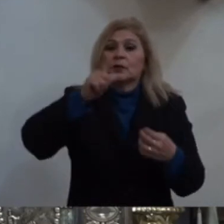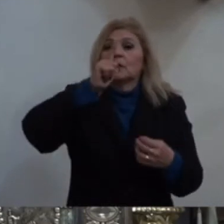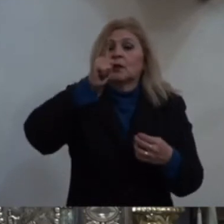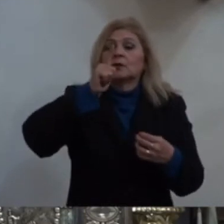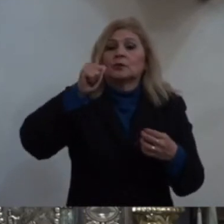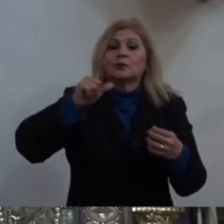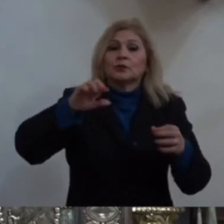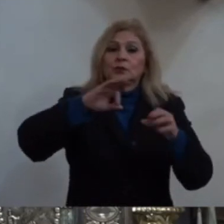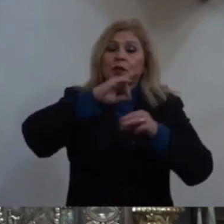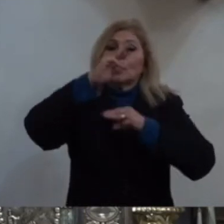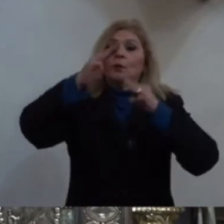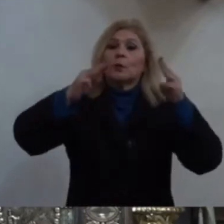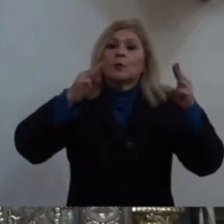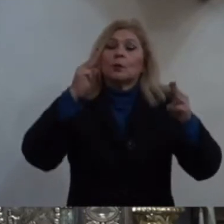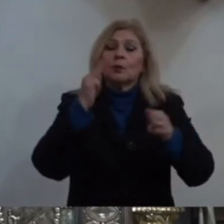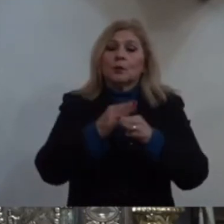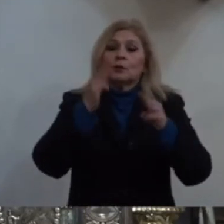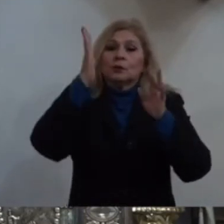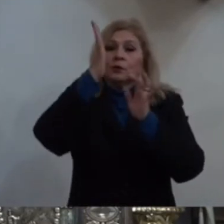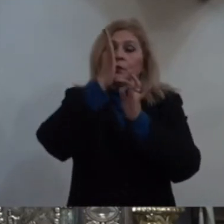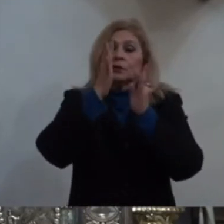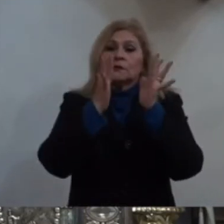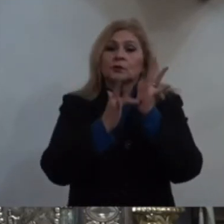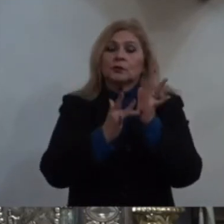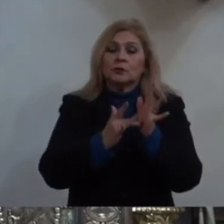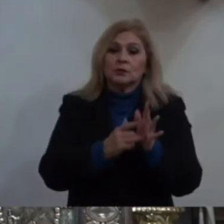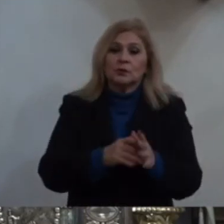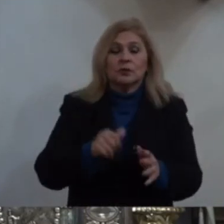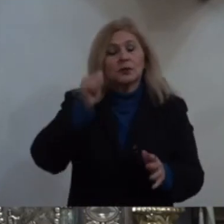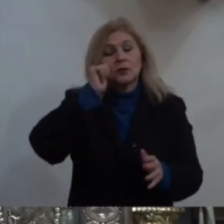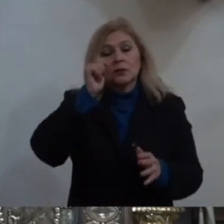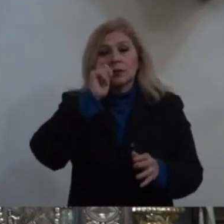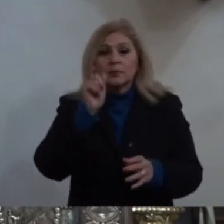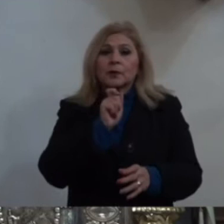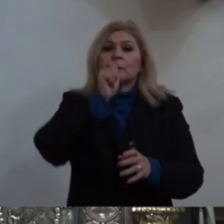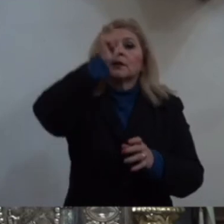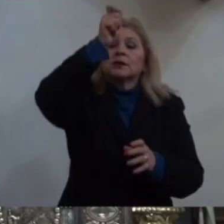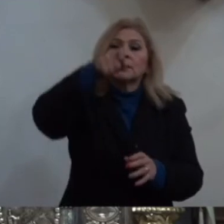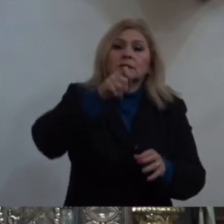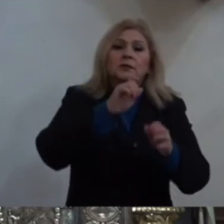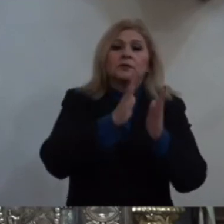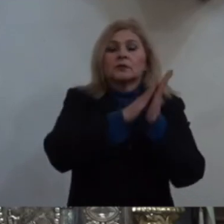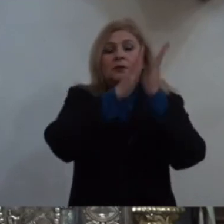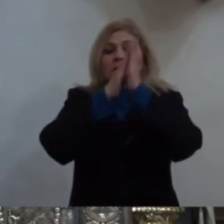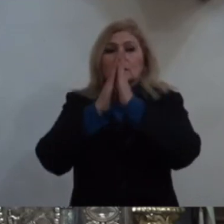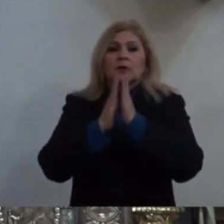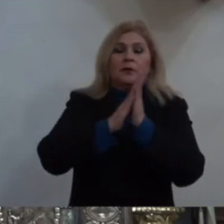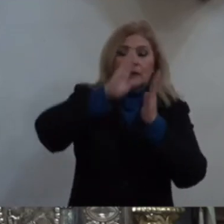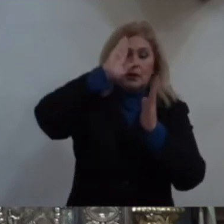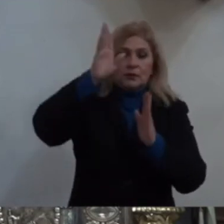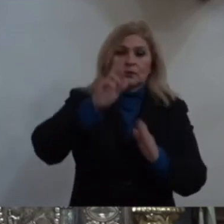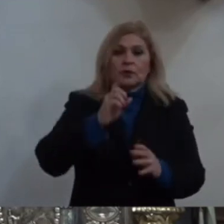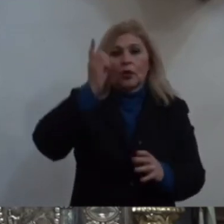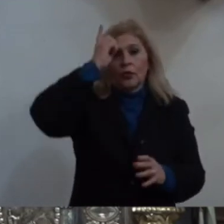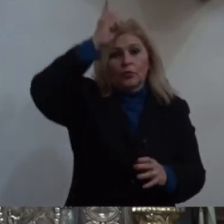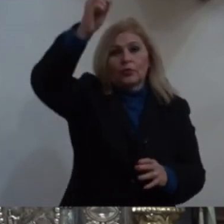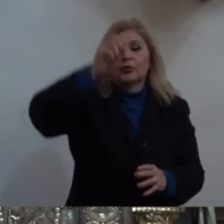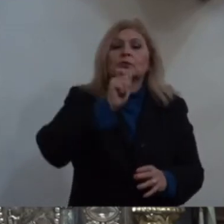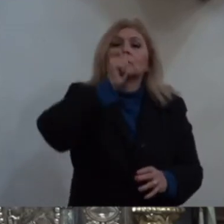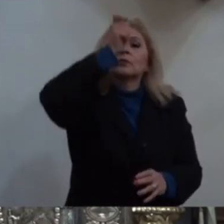siempre Merece ser Bendecido Y alabado Que Dios Bendiga